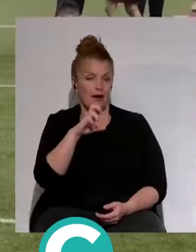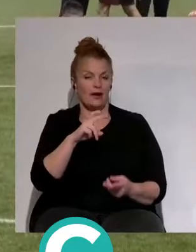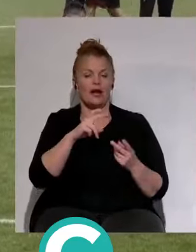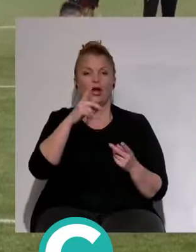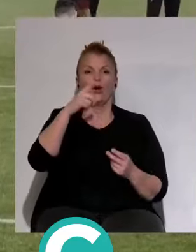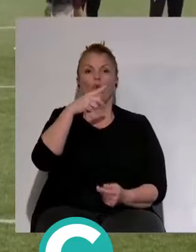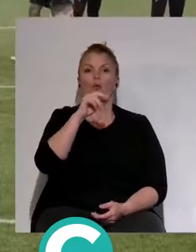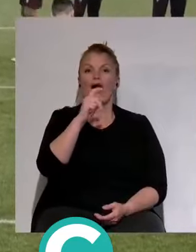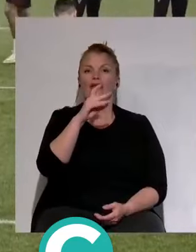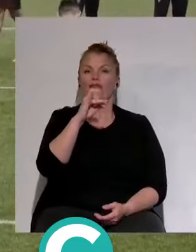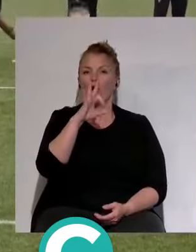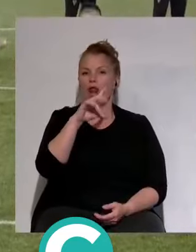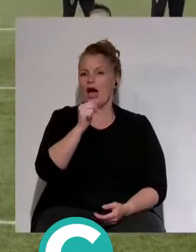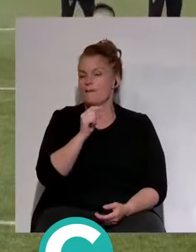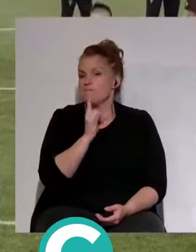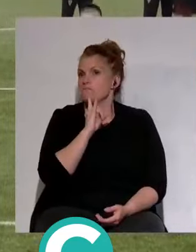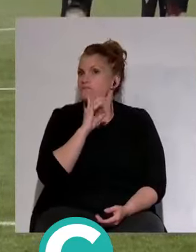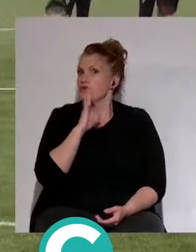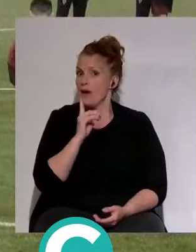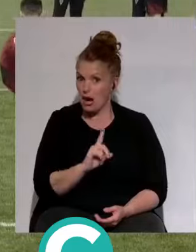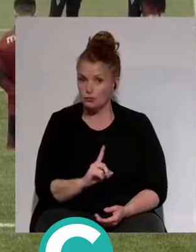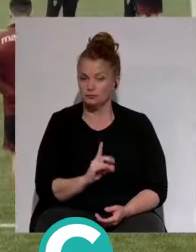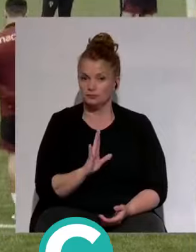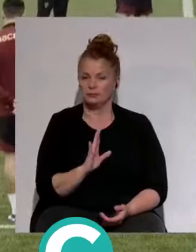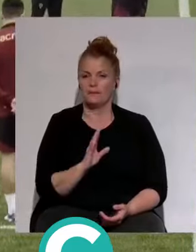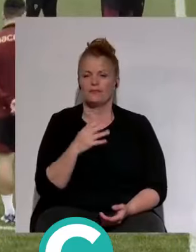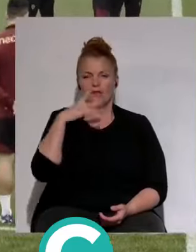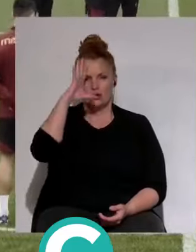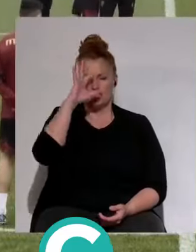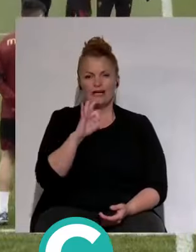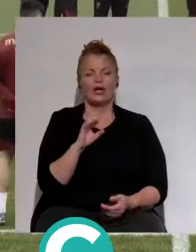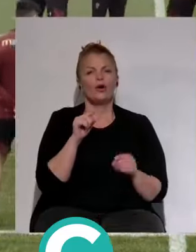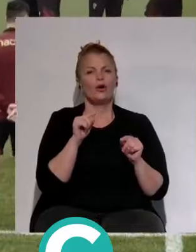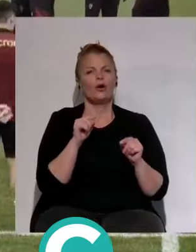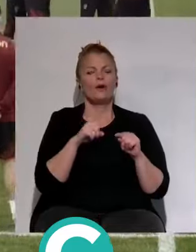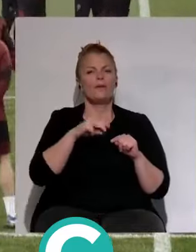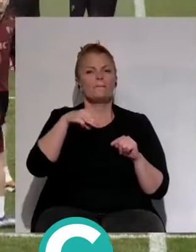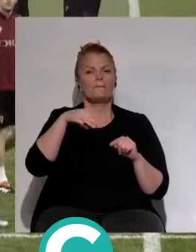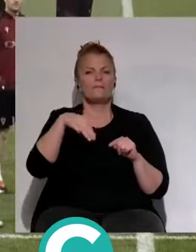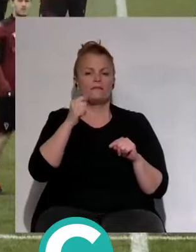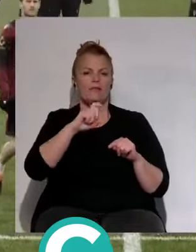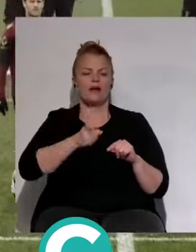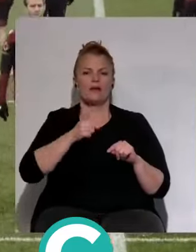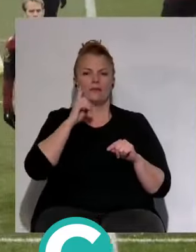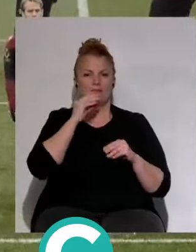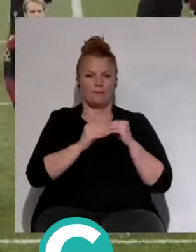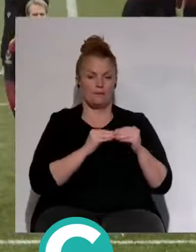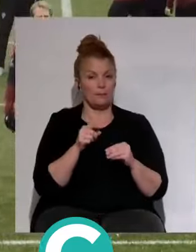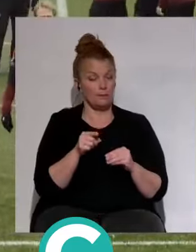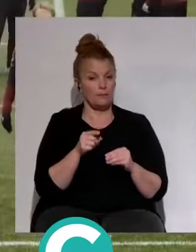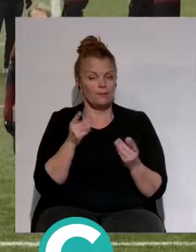poner no nos parecía mala. Claro, no nos parecía a nosotros. Pero en serio yo estoy seguro que cuando le traiga a Maxi no le parece que es el refuerzo del huevo que él quería.